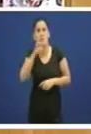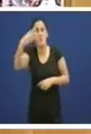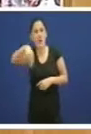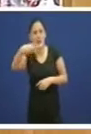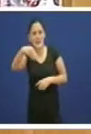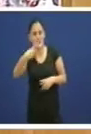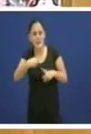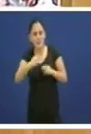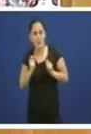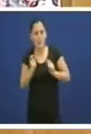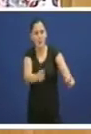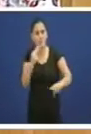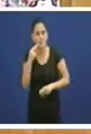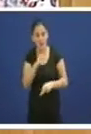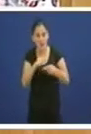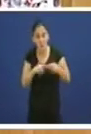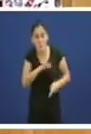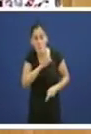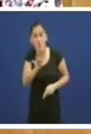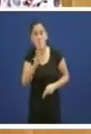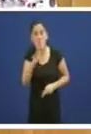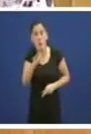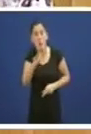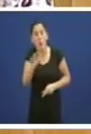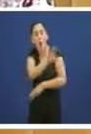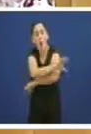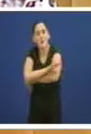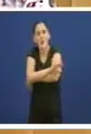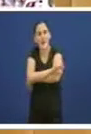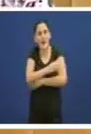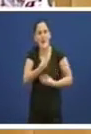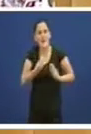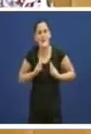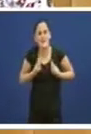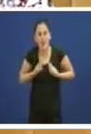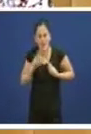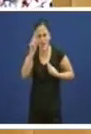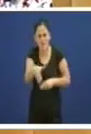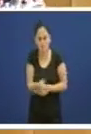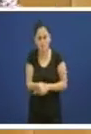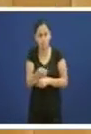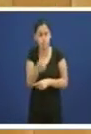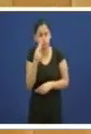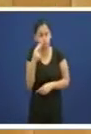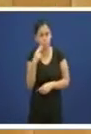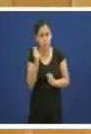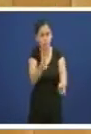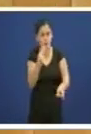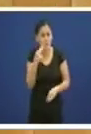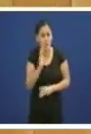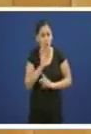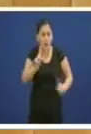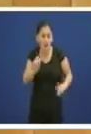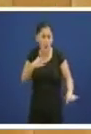sino porque a conselleira de sanidade os alarma e sobre todo porque cando van a recibir asistencia sanitaria ou van a